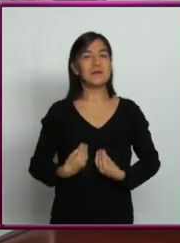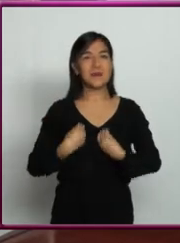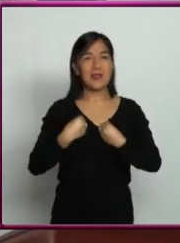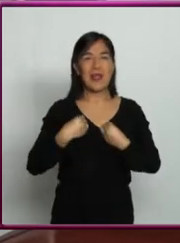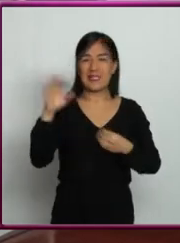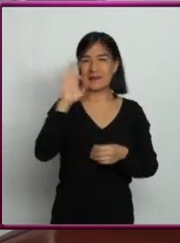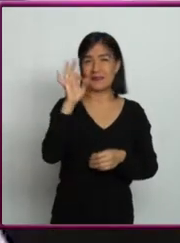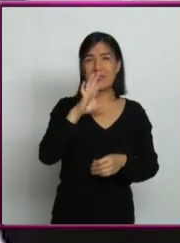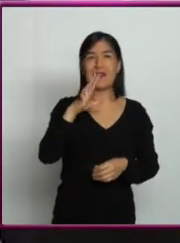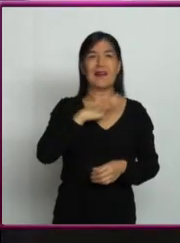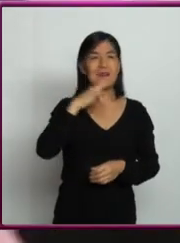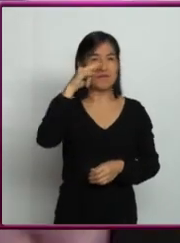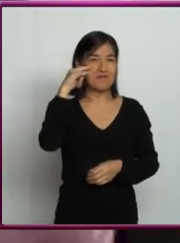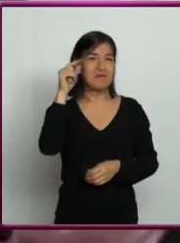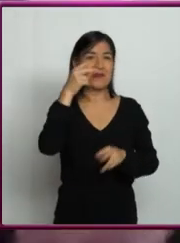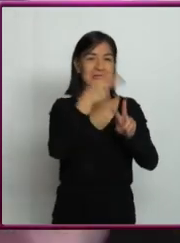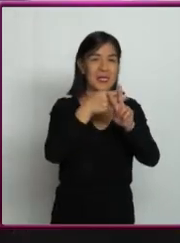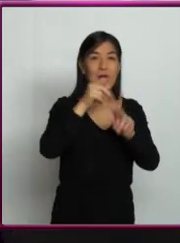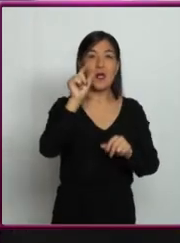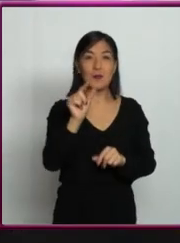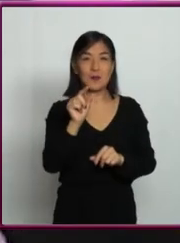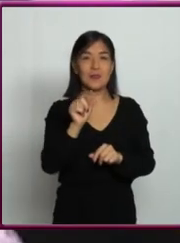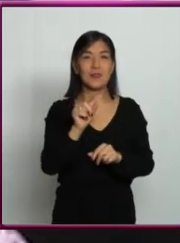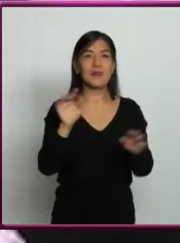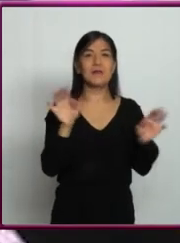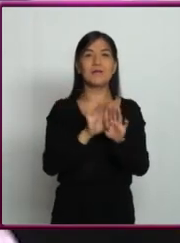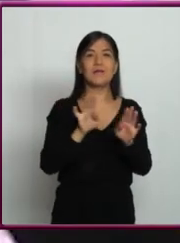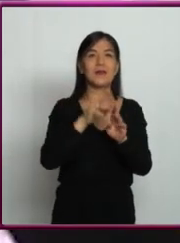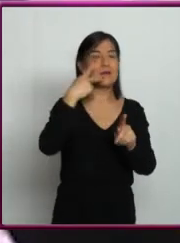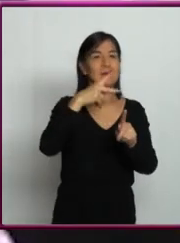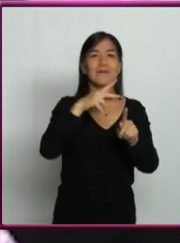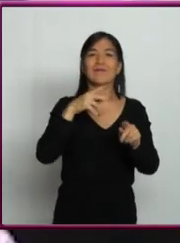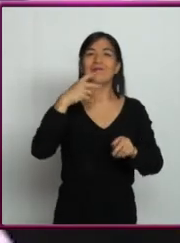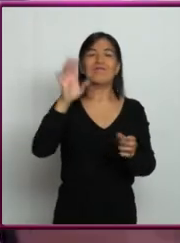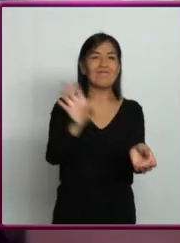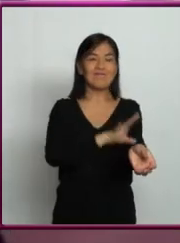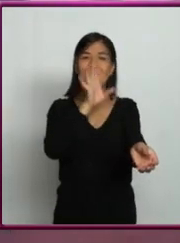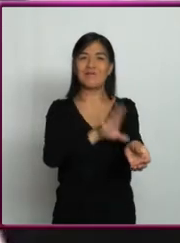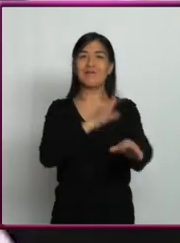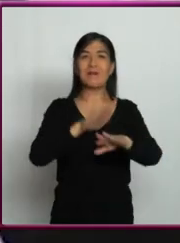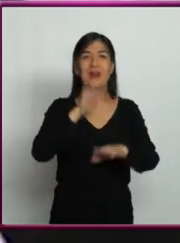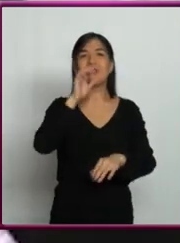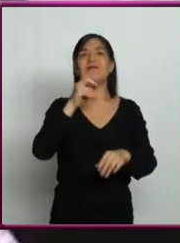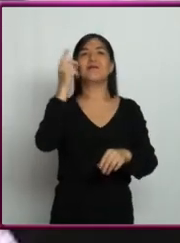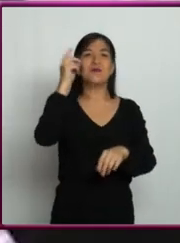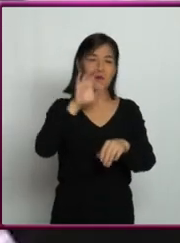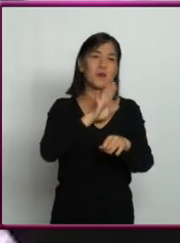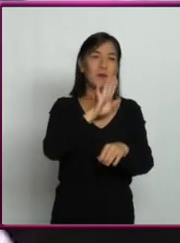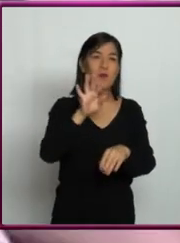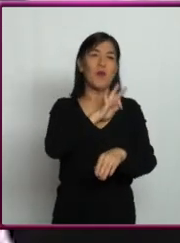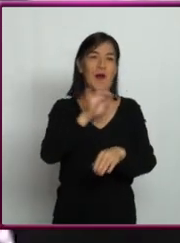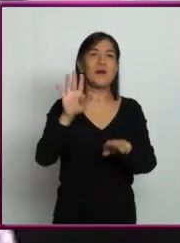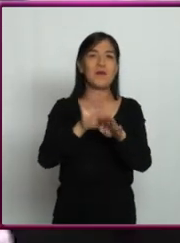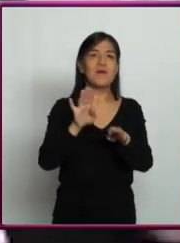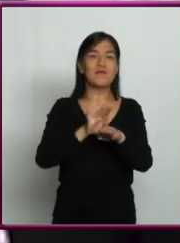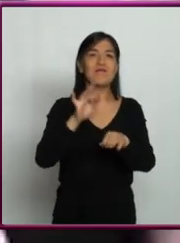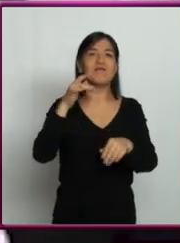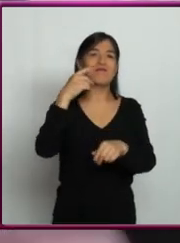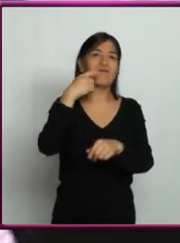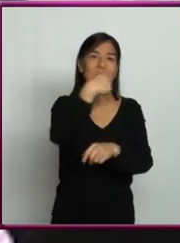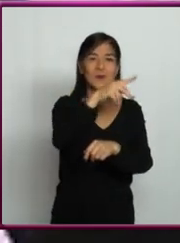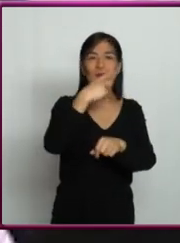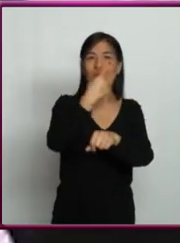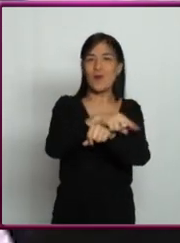chiquitas son muy ahorradoras de su energía, entonces duran muchísimo tiempo. Las estrellas muy gordas,